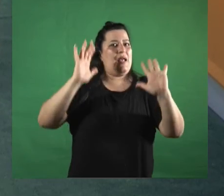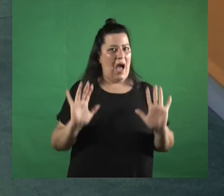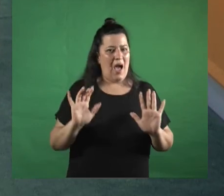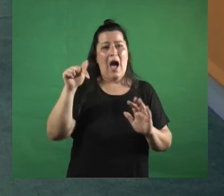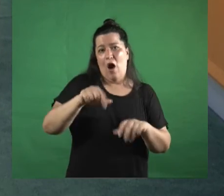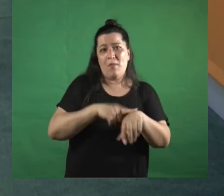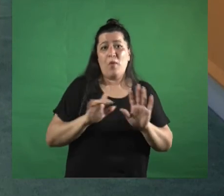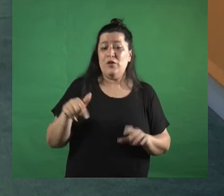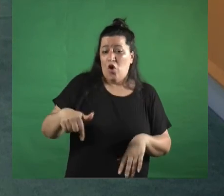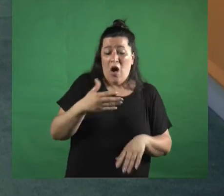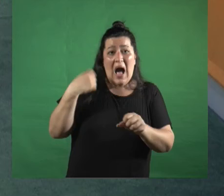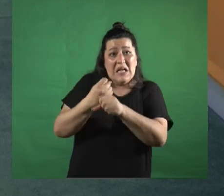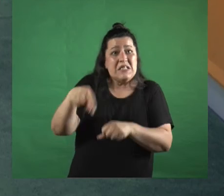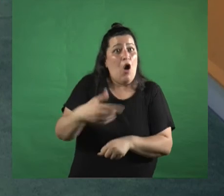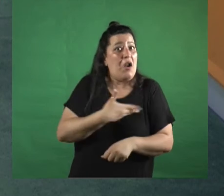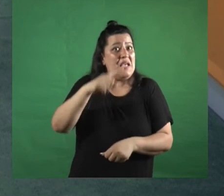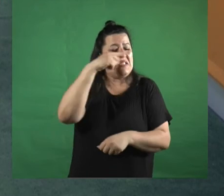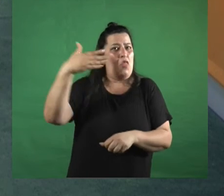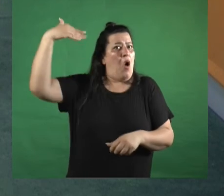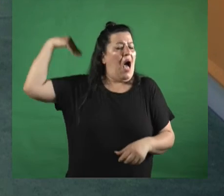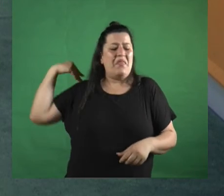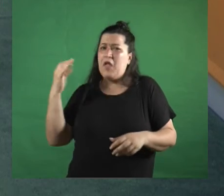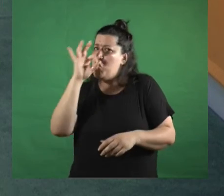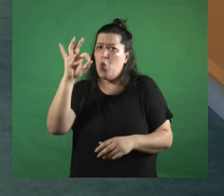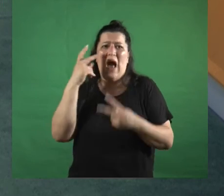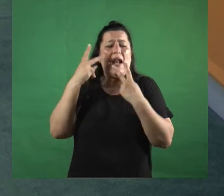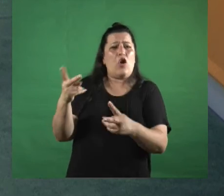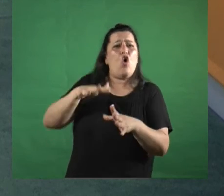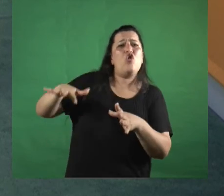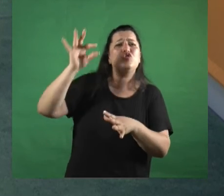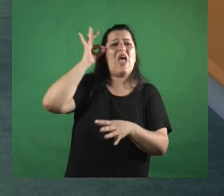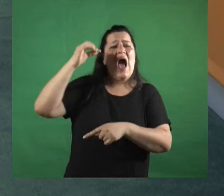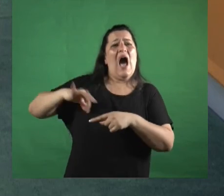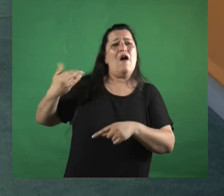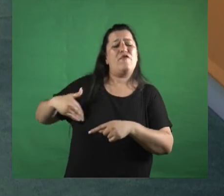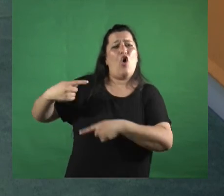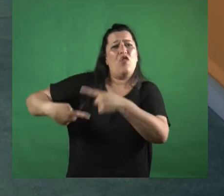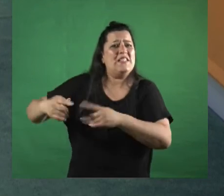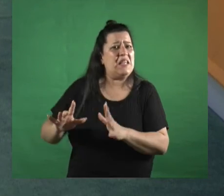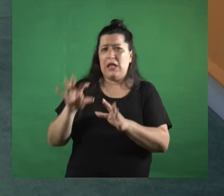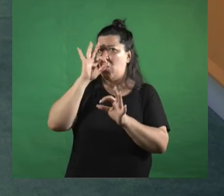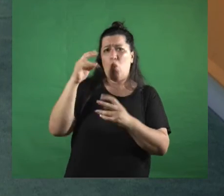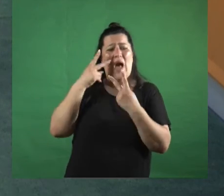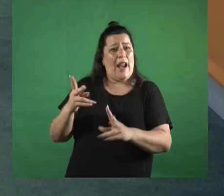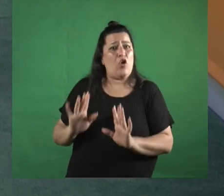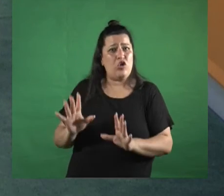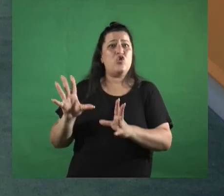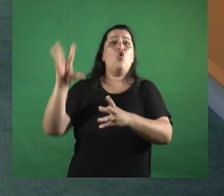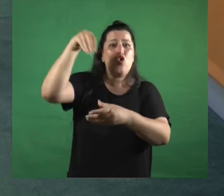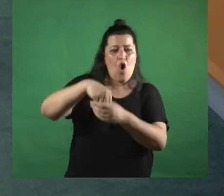ahora el estado argentino no había reconocido a los afrodescendientes argentinos como parte de la sociedad